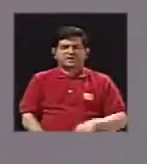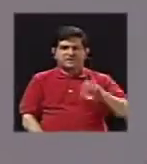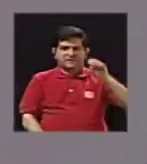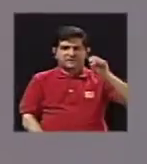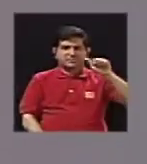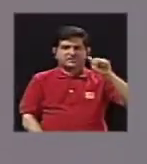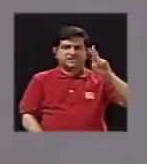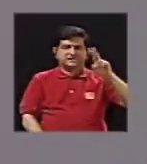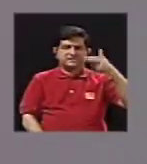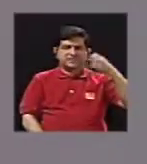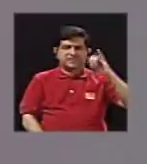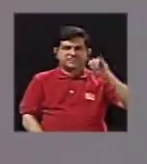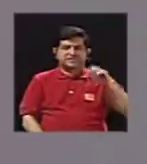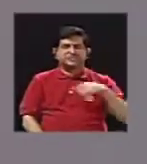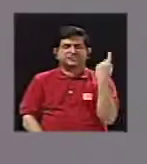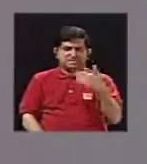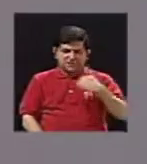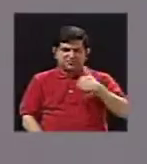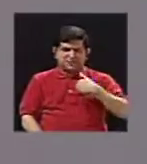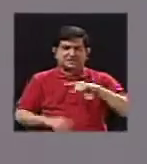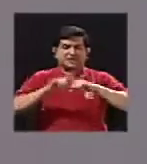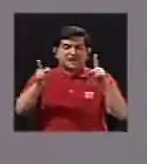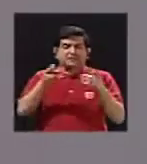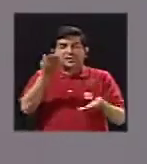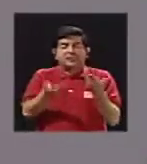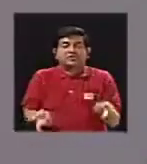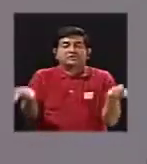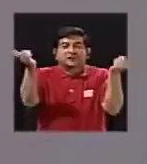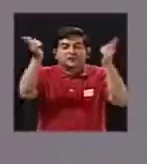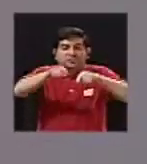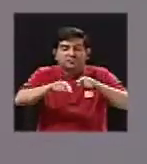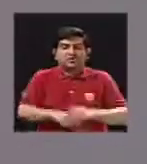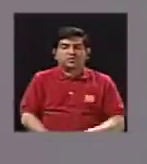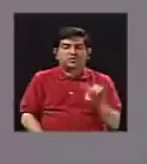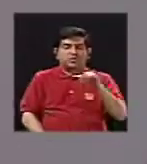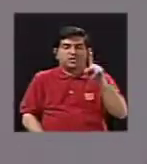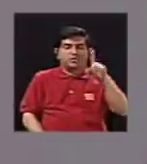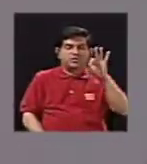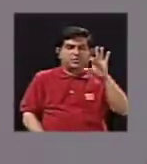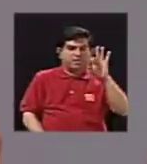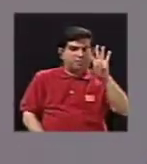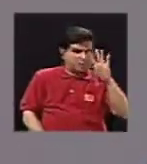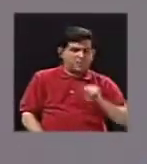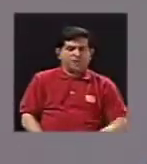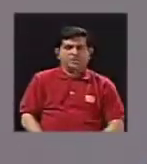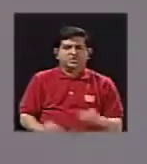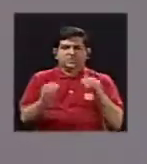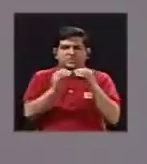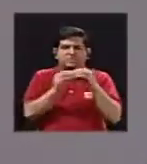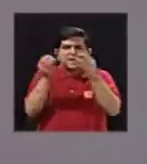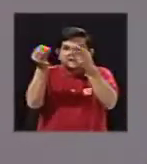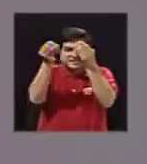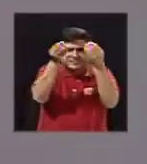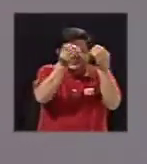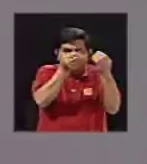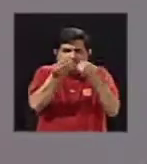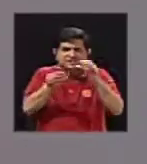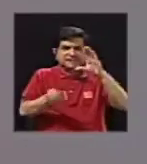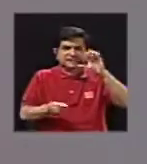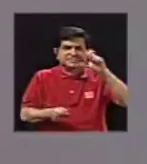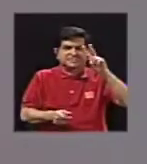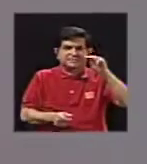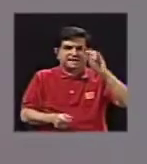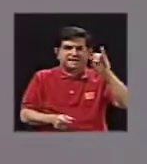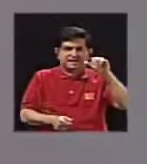siempre han tenido lluvia ácida, pero en este caso pueden ocurrir fenómenos como el 94, donde hay más caída de ceniza, mayor